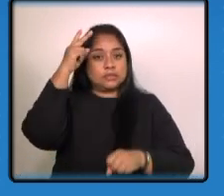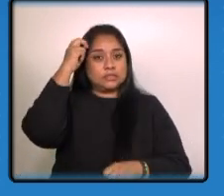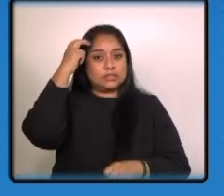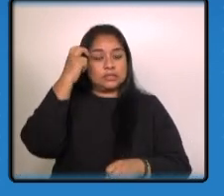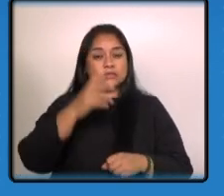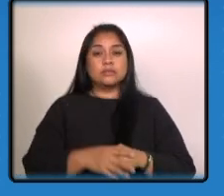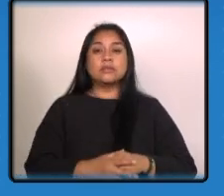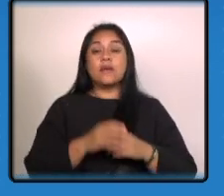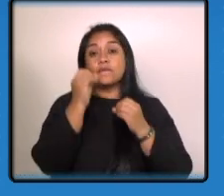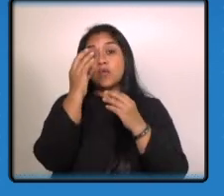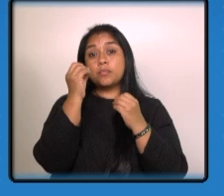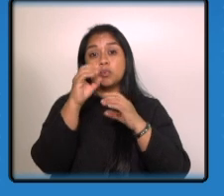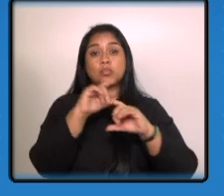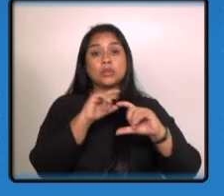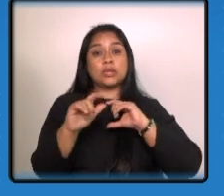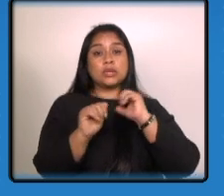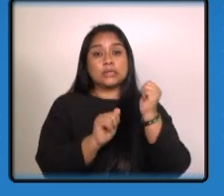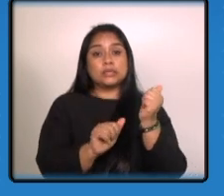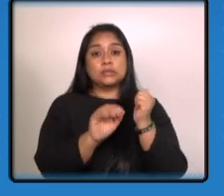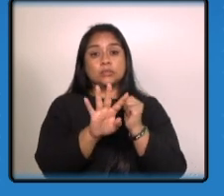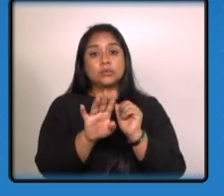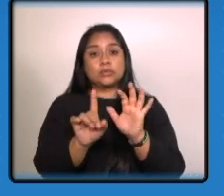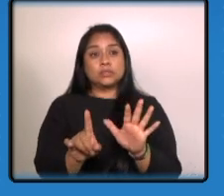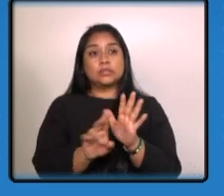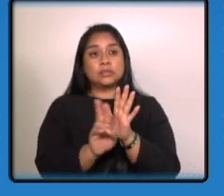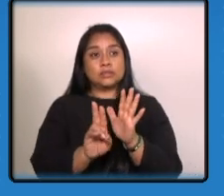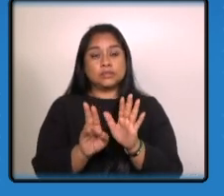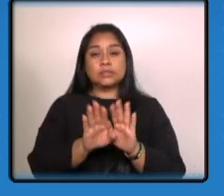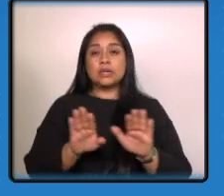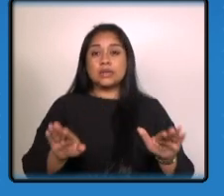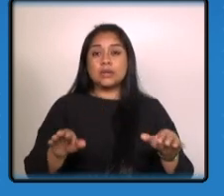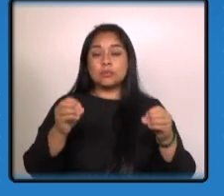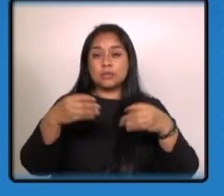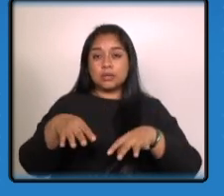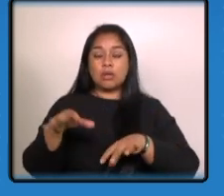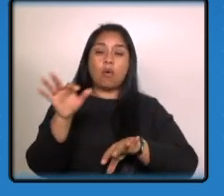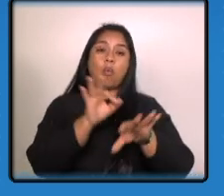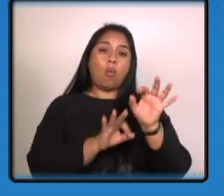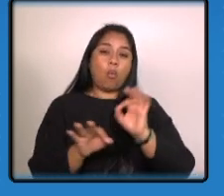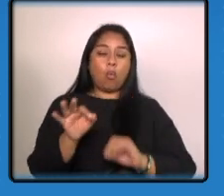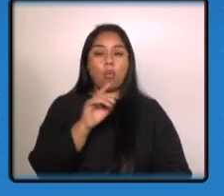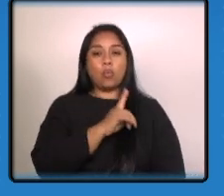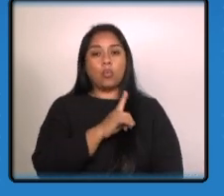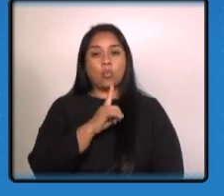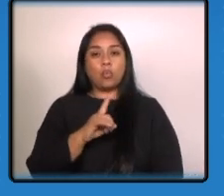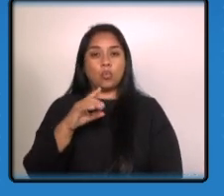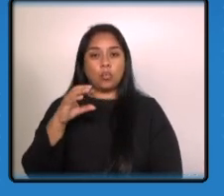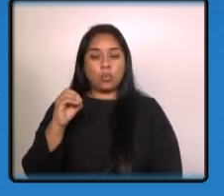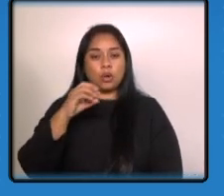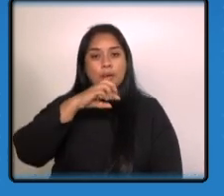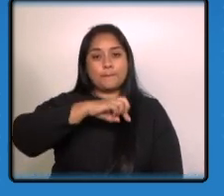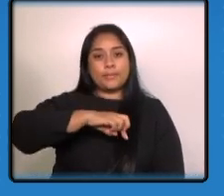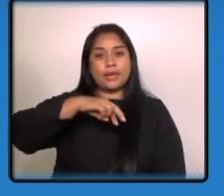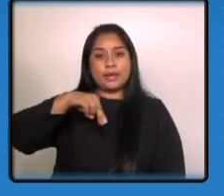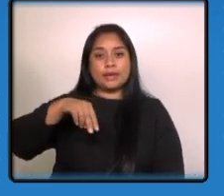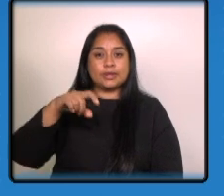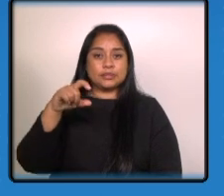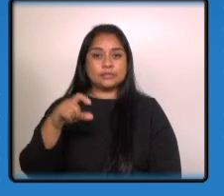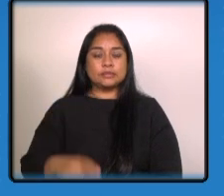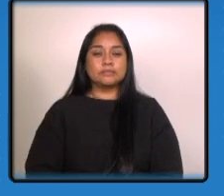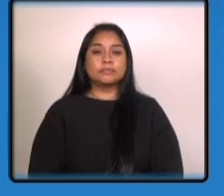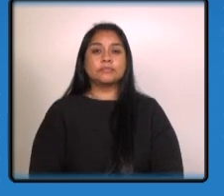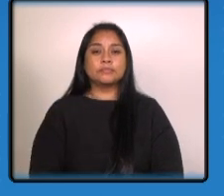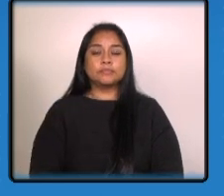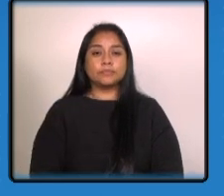cualquier información comunicarse al 1546 de Alerta Alba Kenneth o al 110 de la Policía Nacional Civil